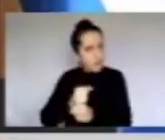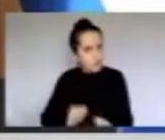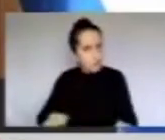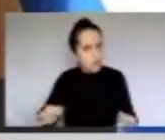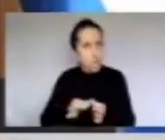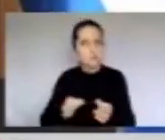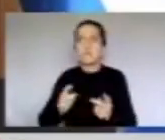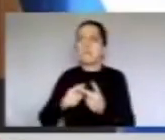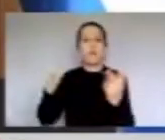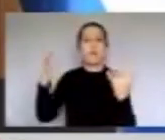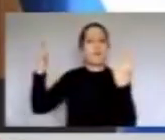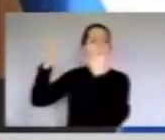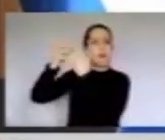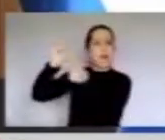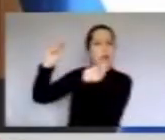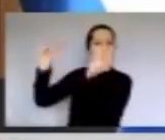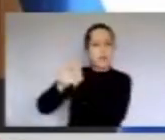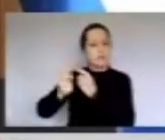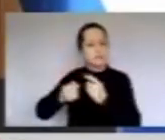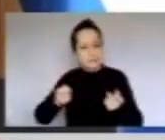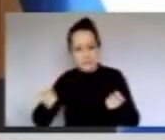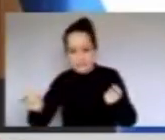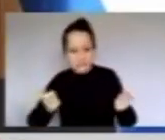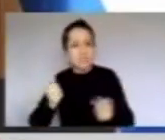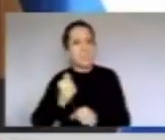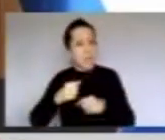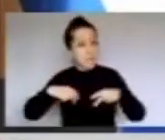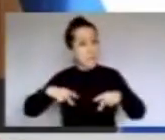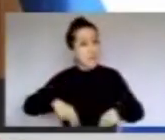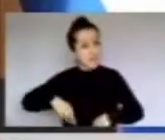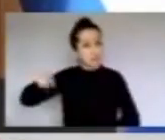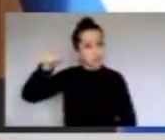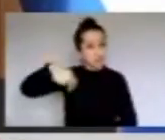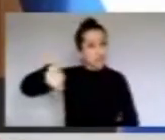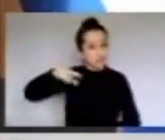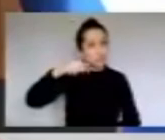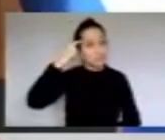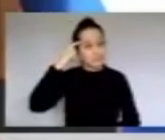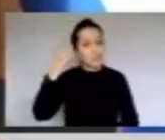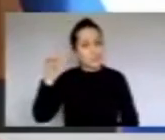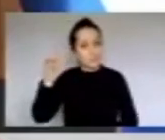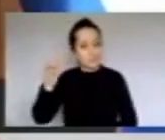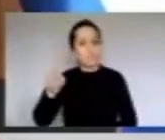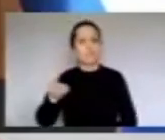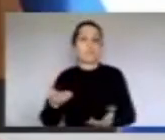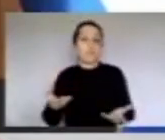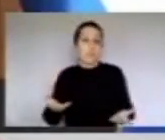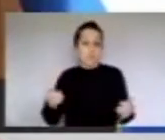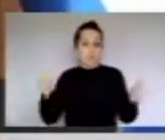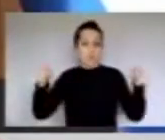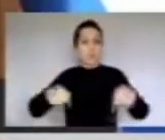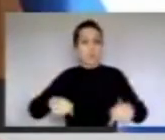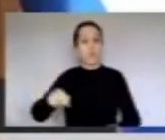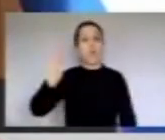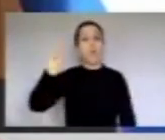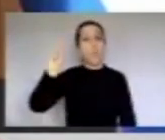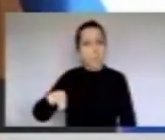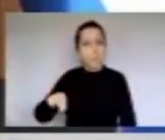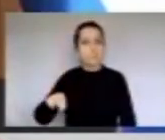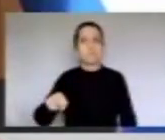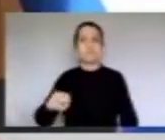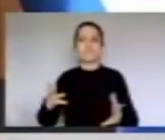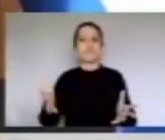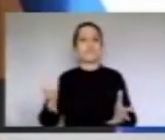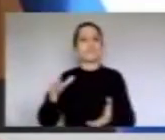jugando un papel central en todos los ámbitos, y por eso las Naciones Unidas que estamos hoy aquí, lo global que está la sede,